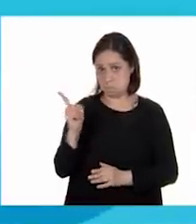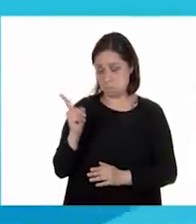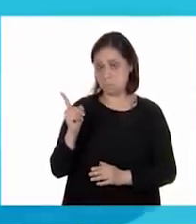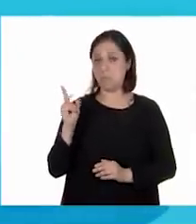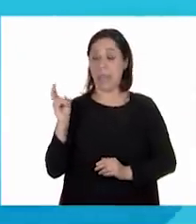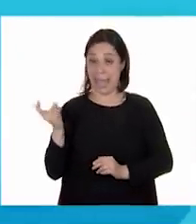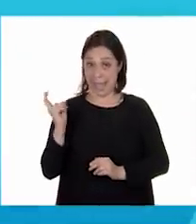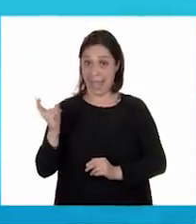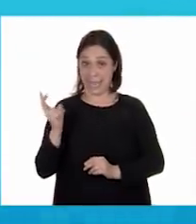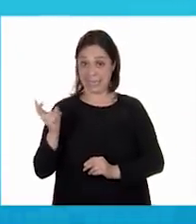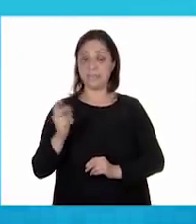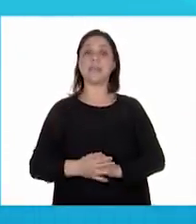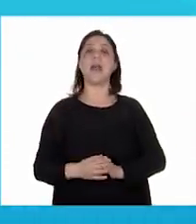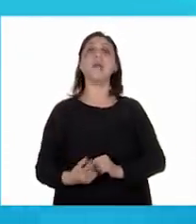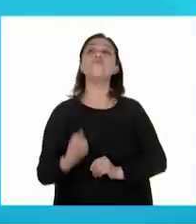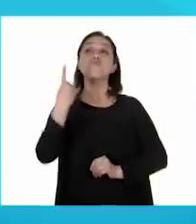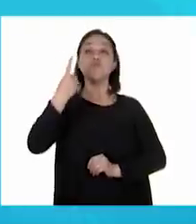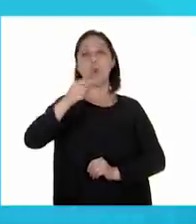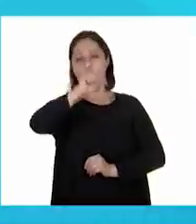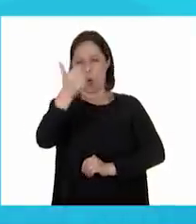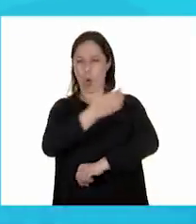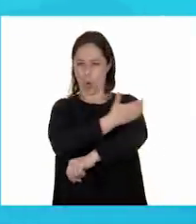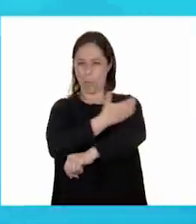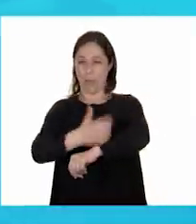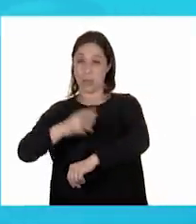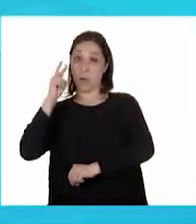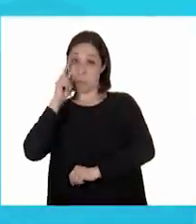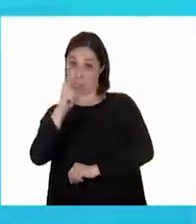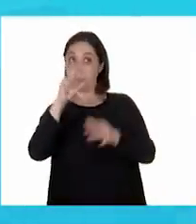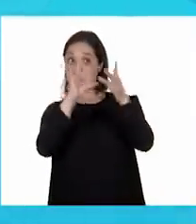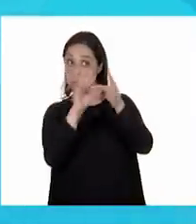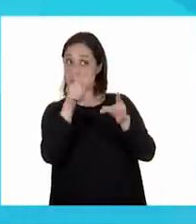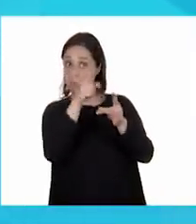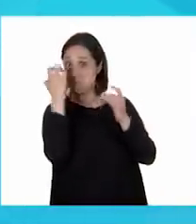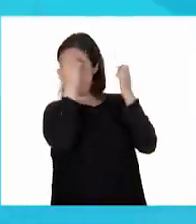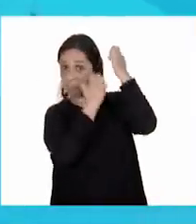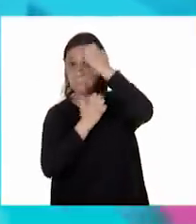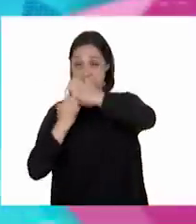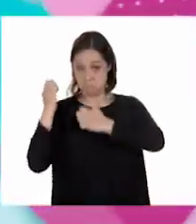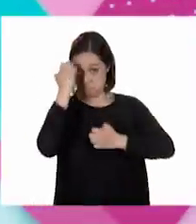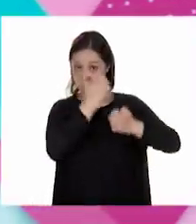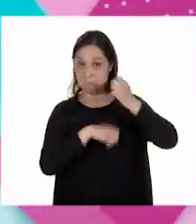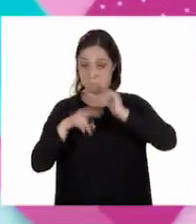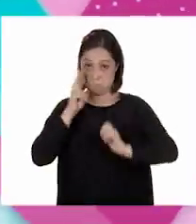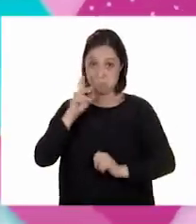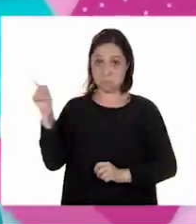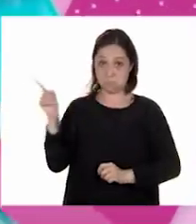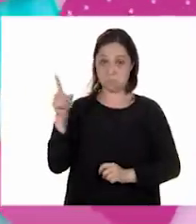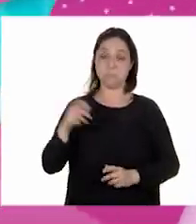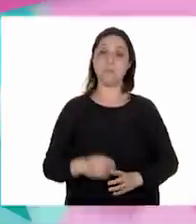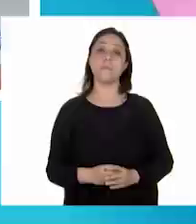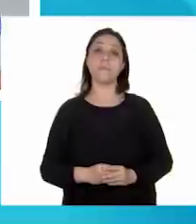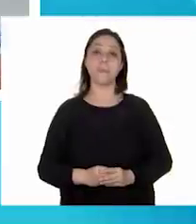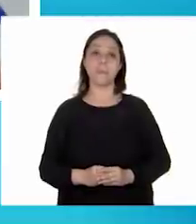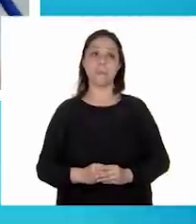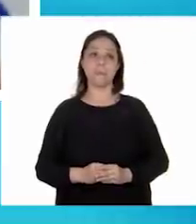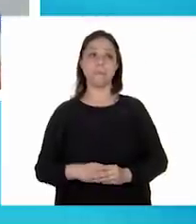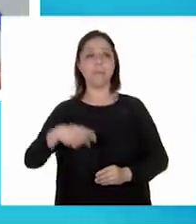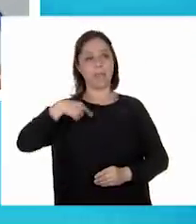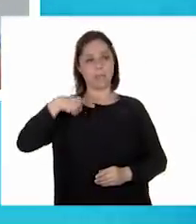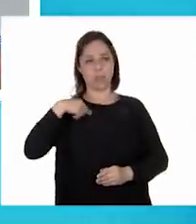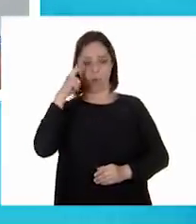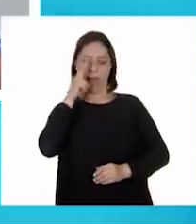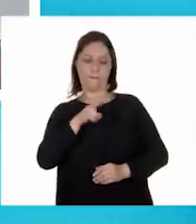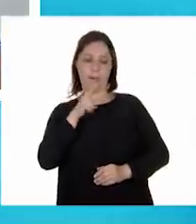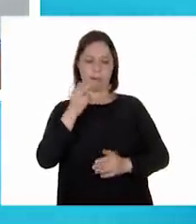ya realizó uno de nuestros compañeros. Vamos a escucharlo. A ver. Vean. Yo voy a revisar el